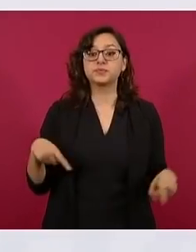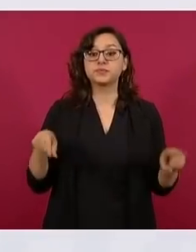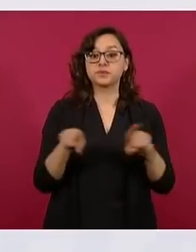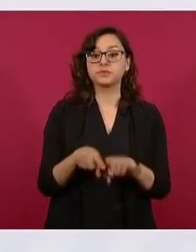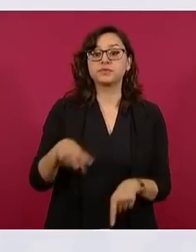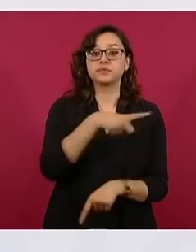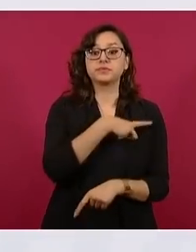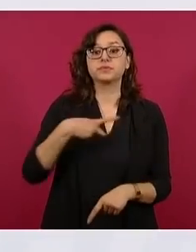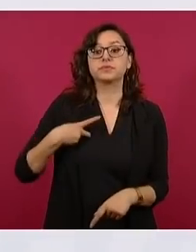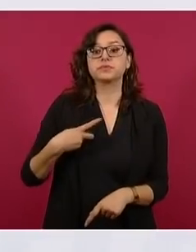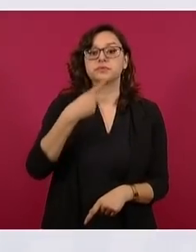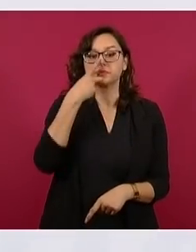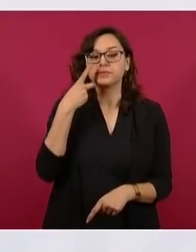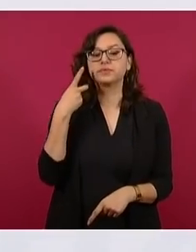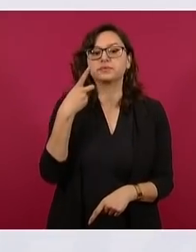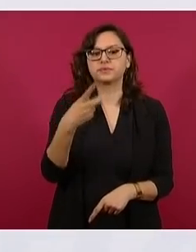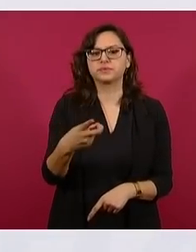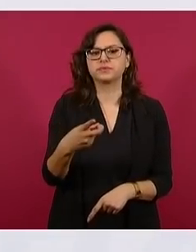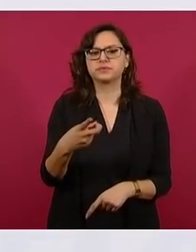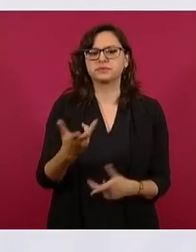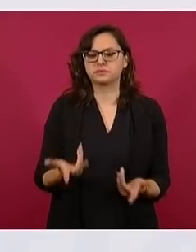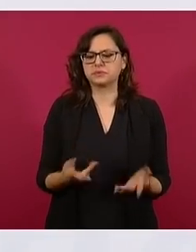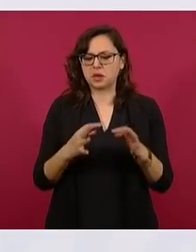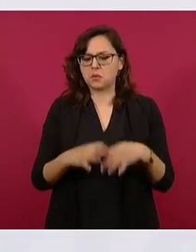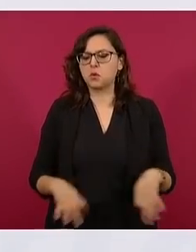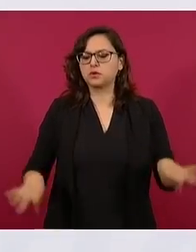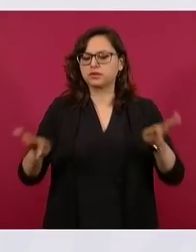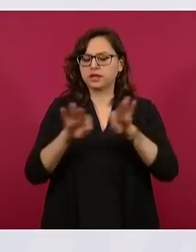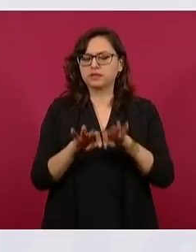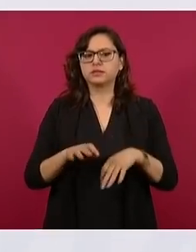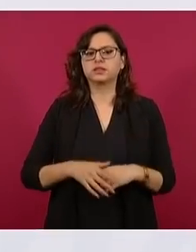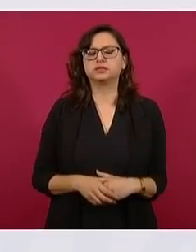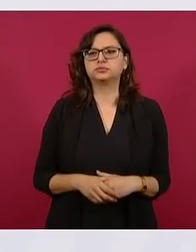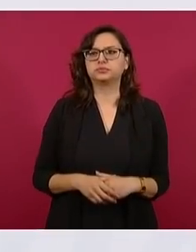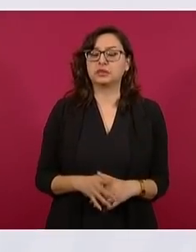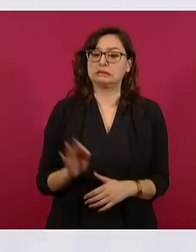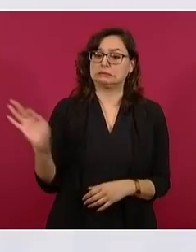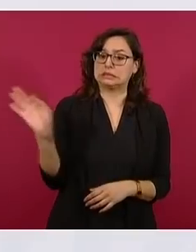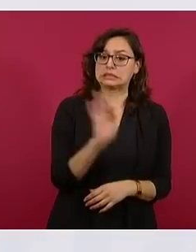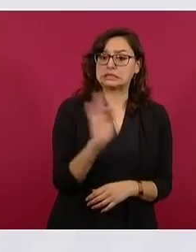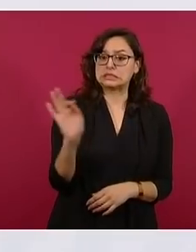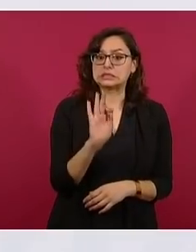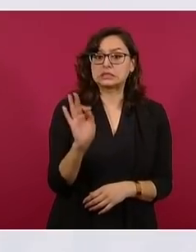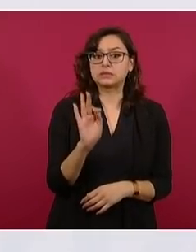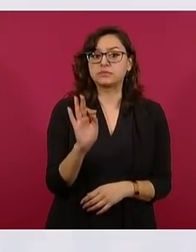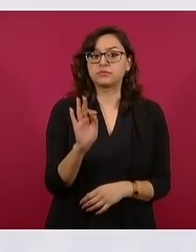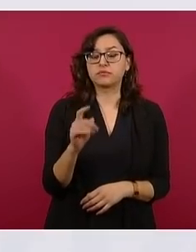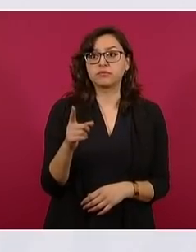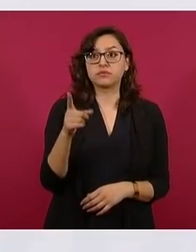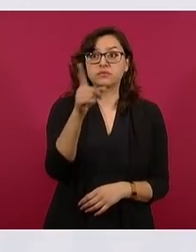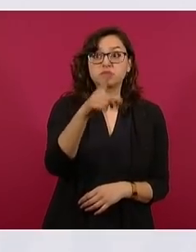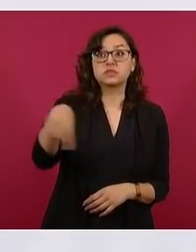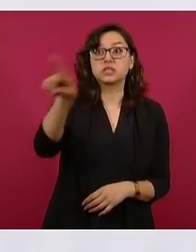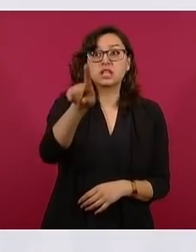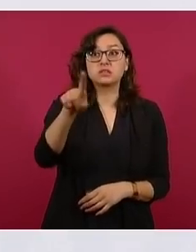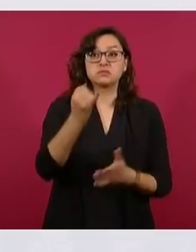que ya nos protegimos en caso de una traición.